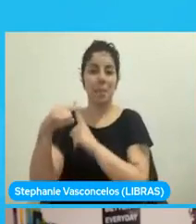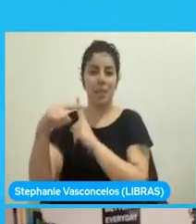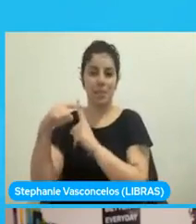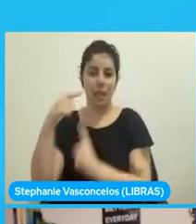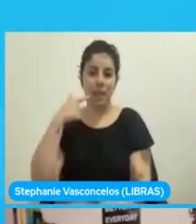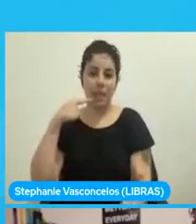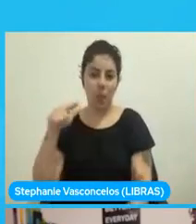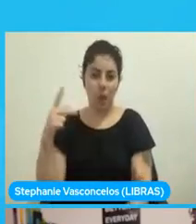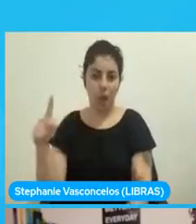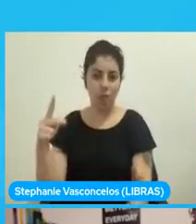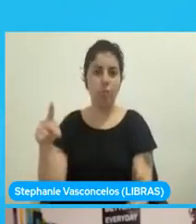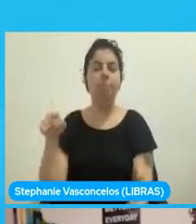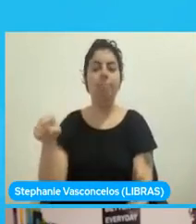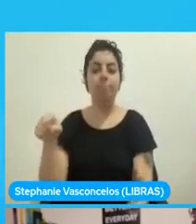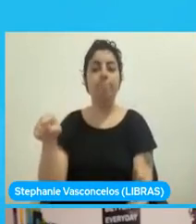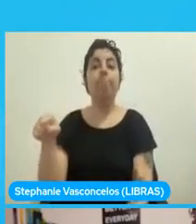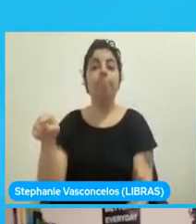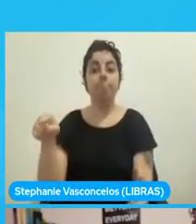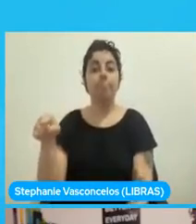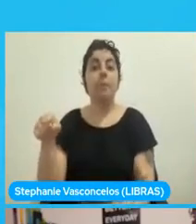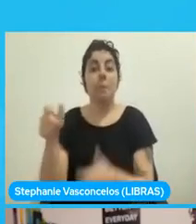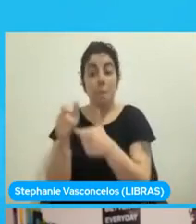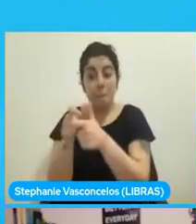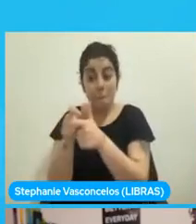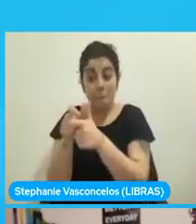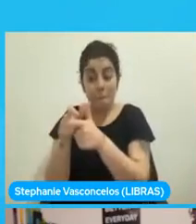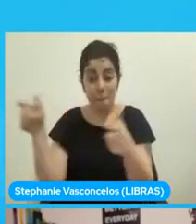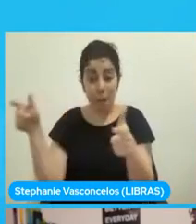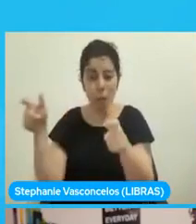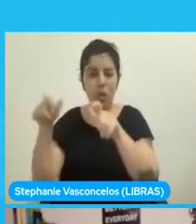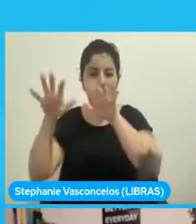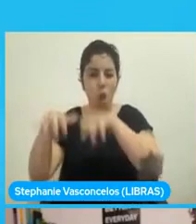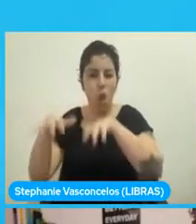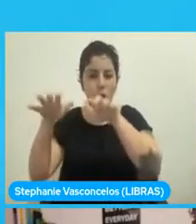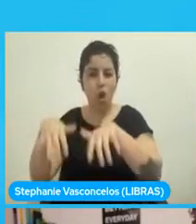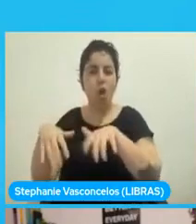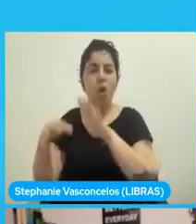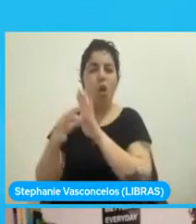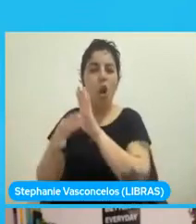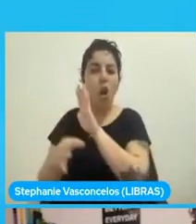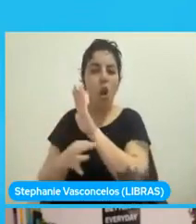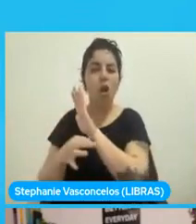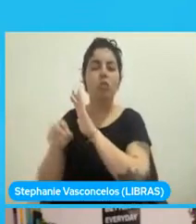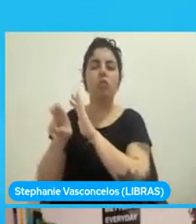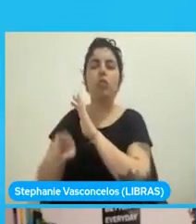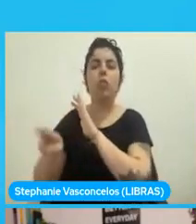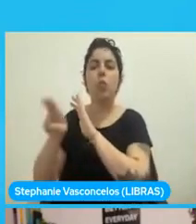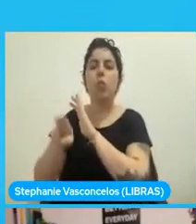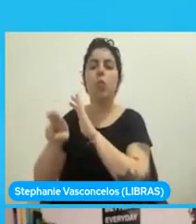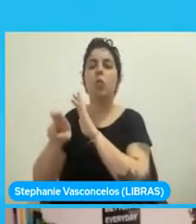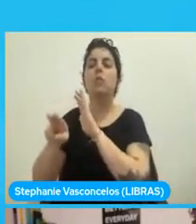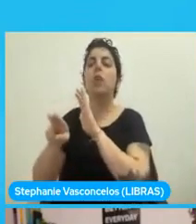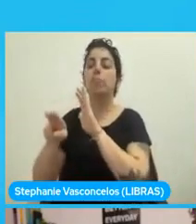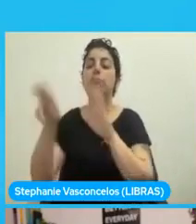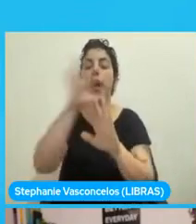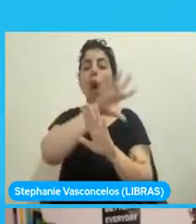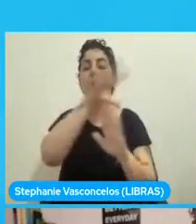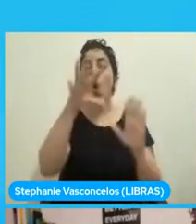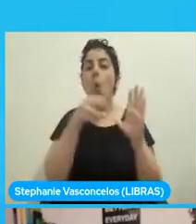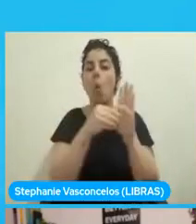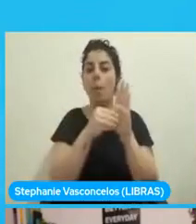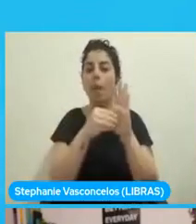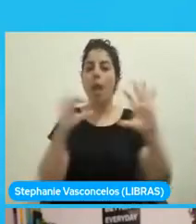reutilizar la mayor parte del código y recompilar sus aplicaciones para